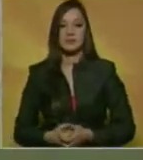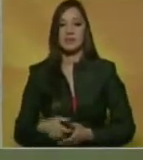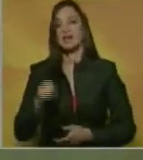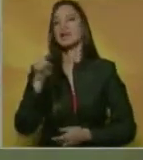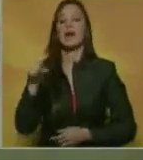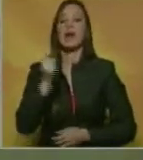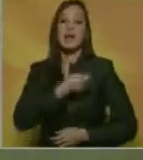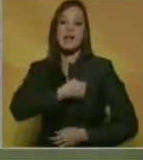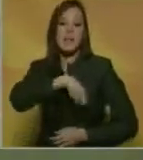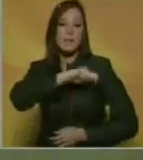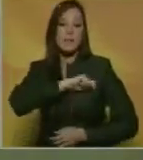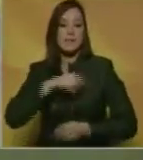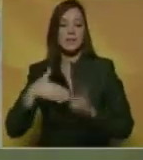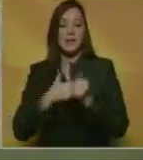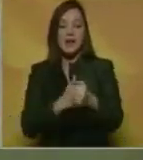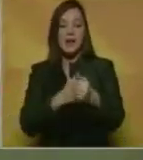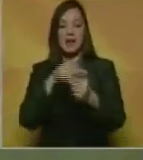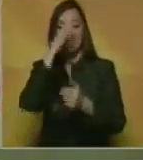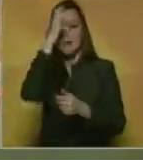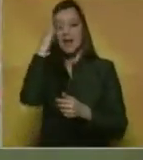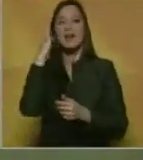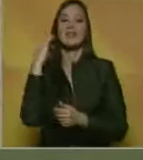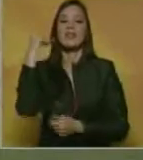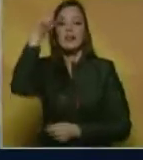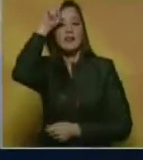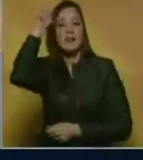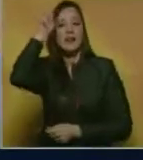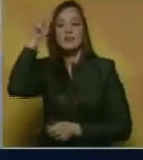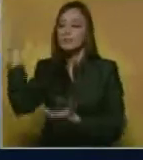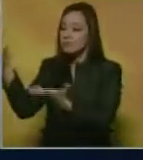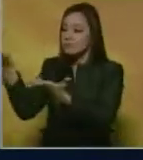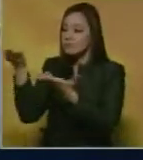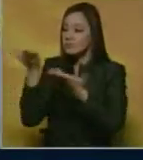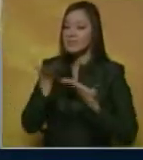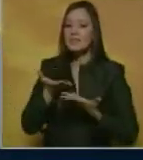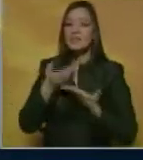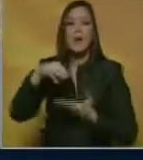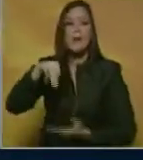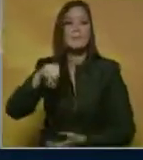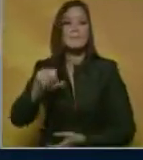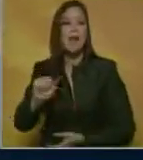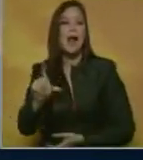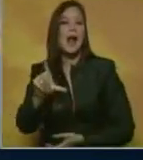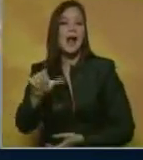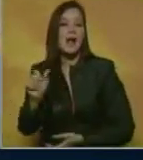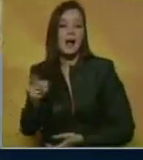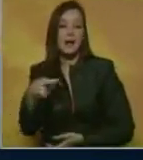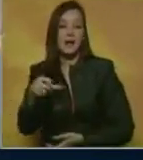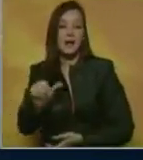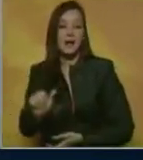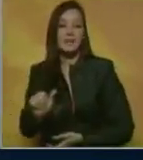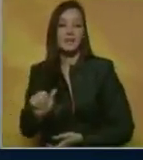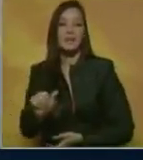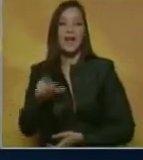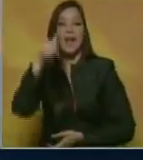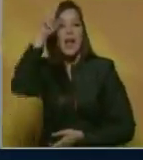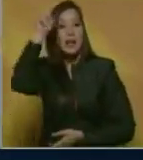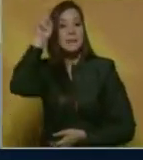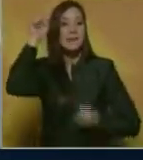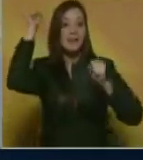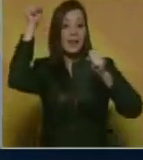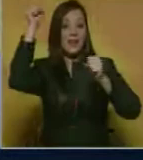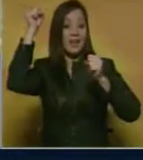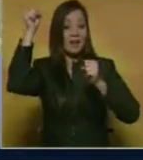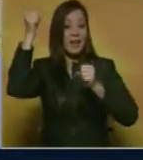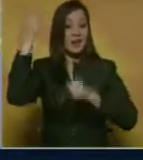En España el líder Real Madrid recibirá al Málaga por la jornada seis de la Liga Española los merengues que vienen de derrotar en un